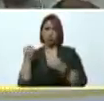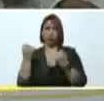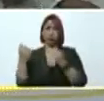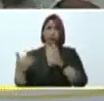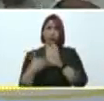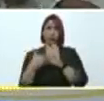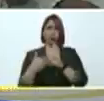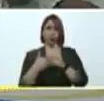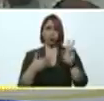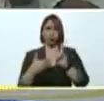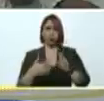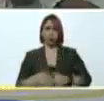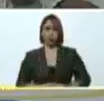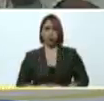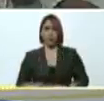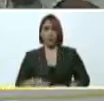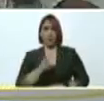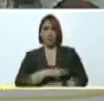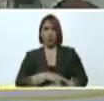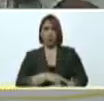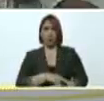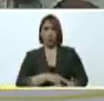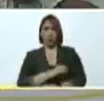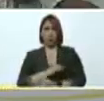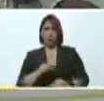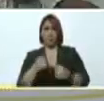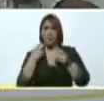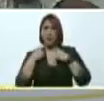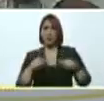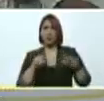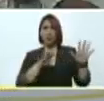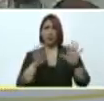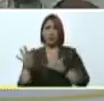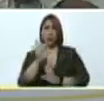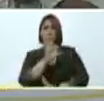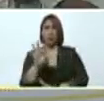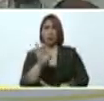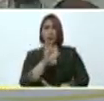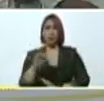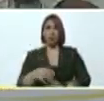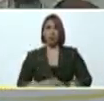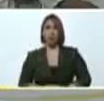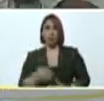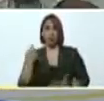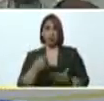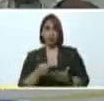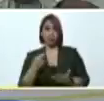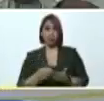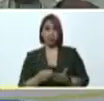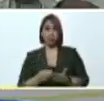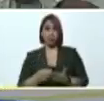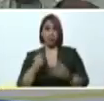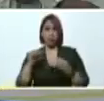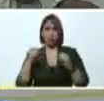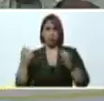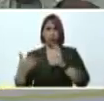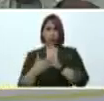más agudas habiendo perdido el 99% de los ingresos por las sanciones